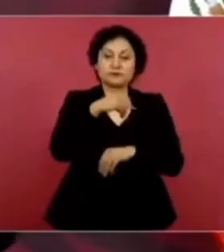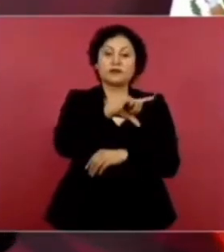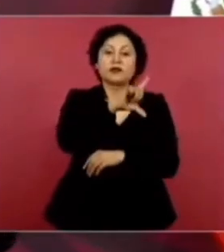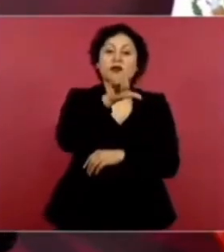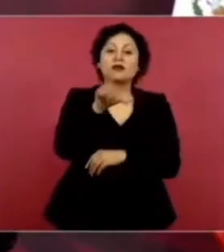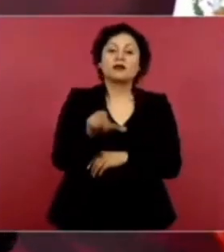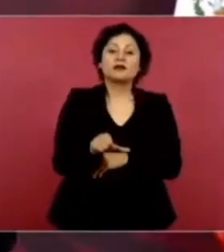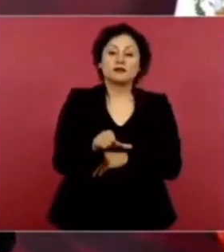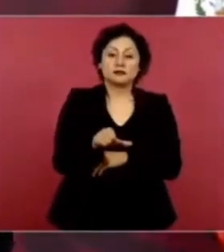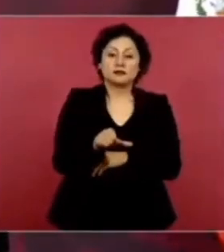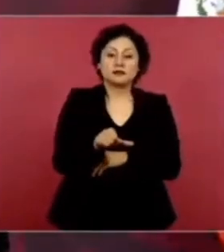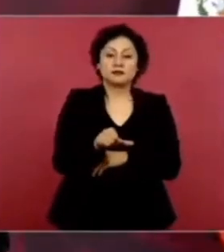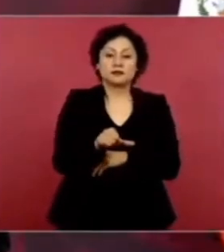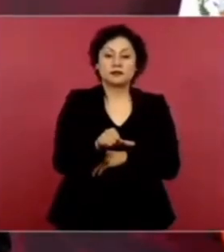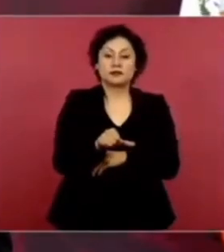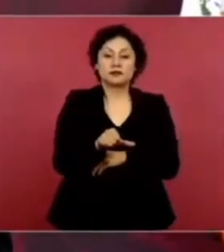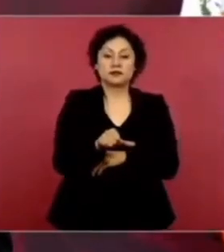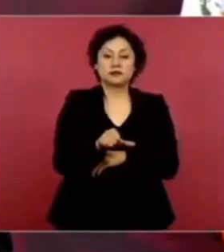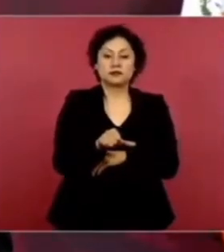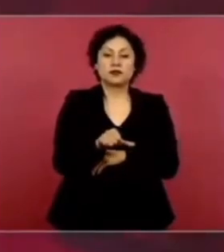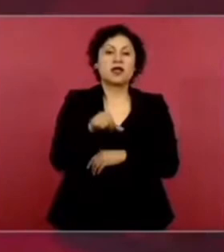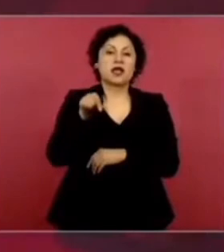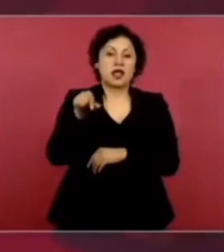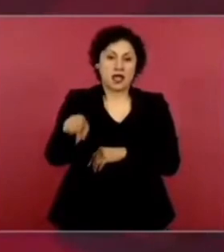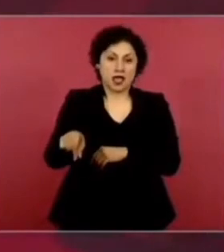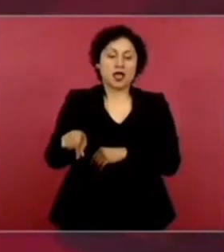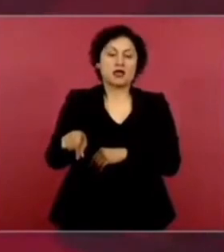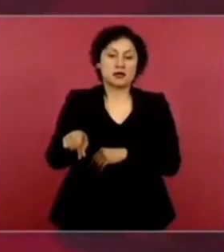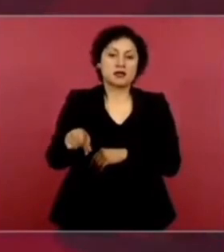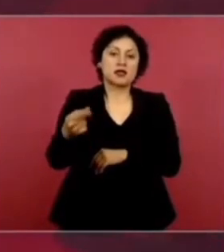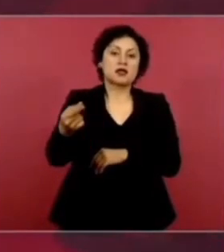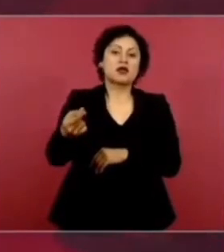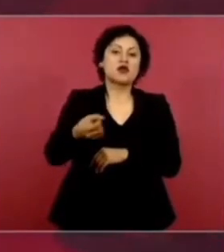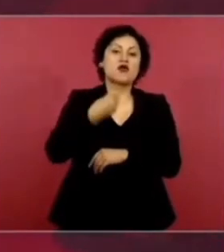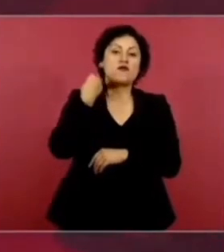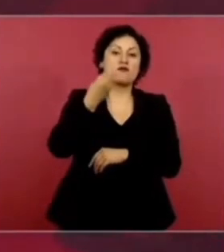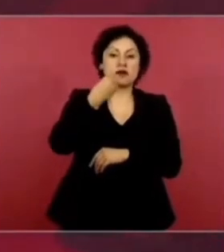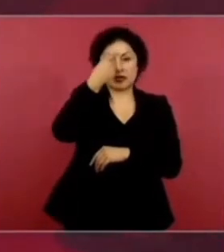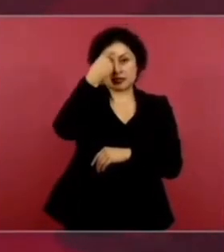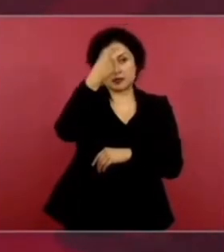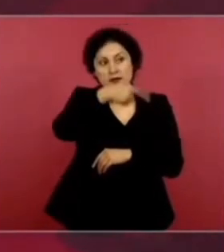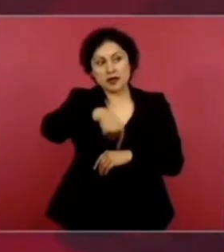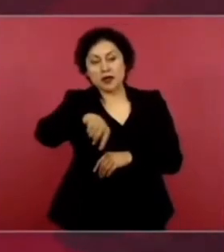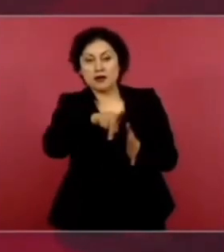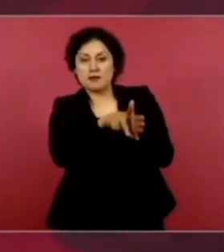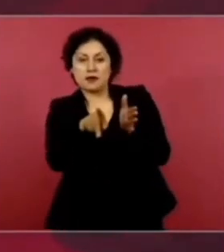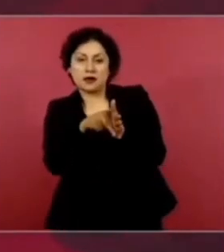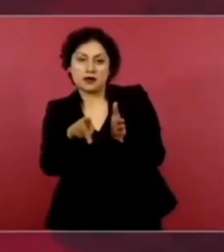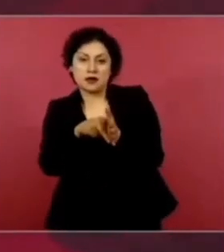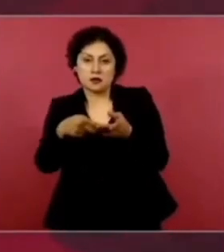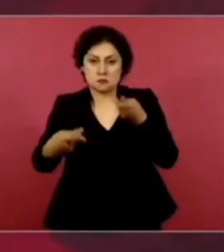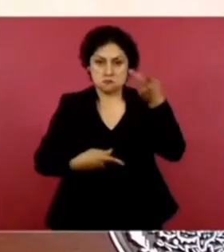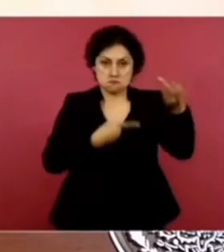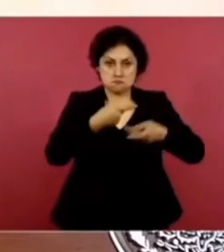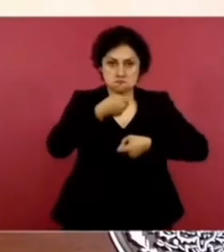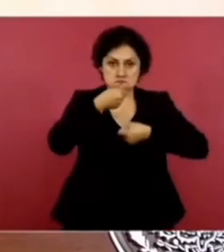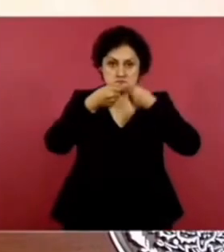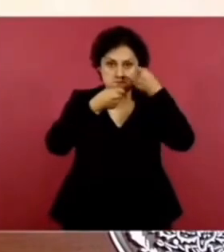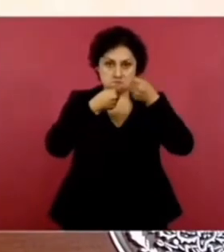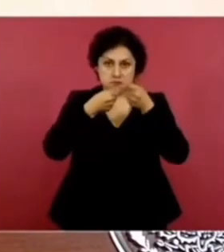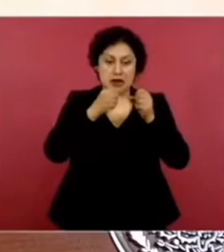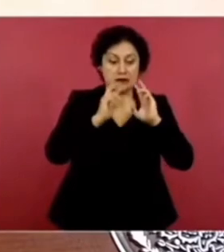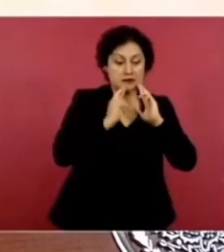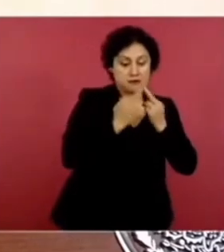una conferencia de prensa al término de la reunión.